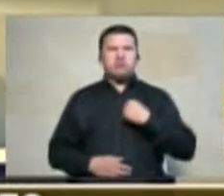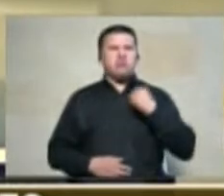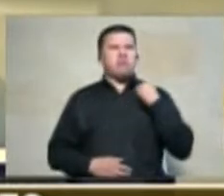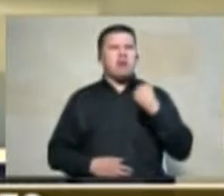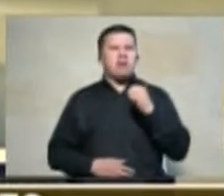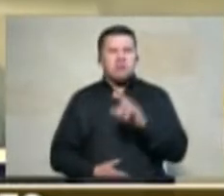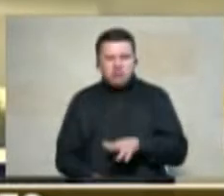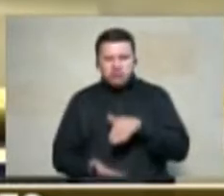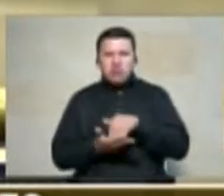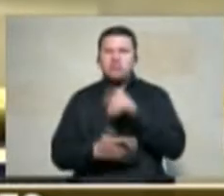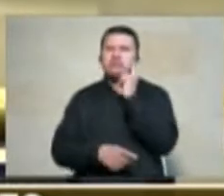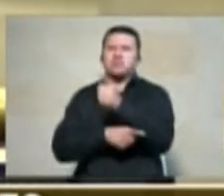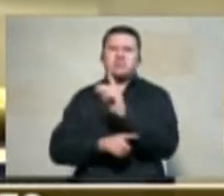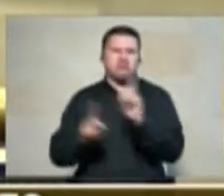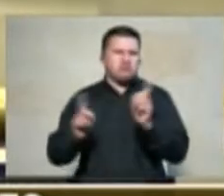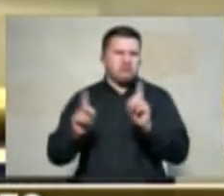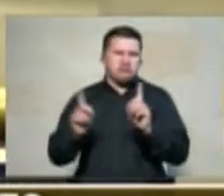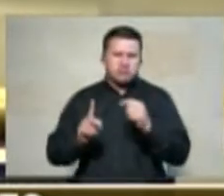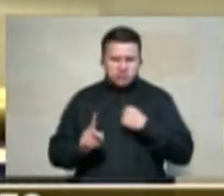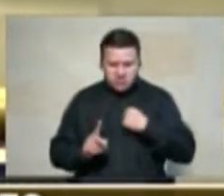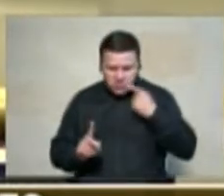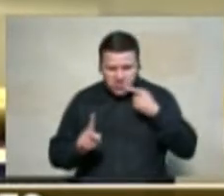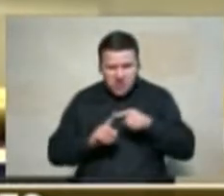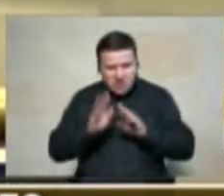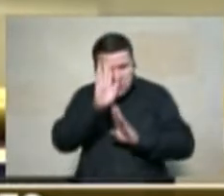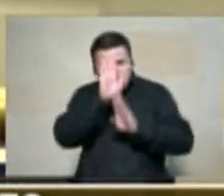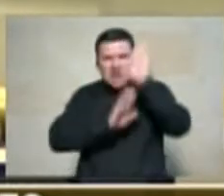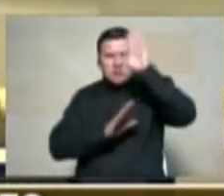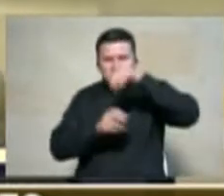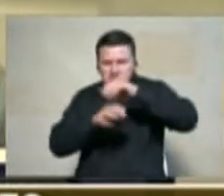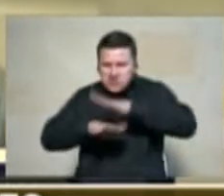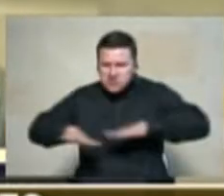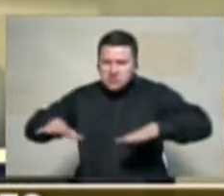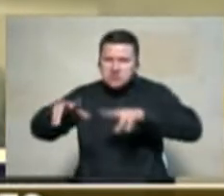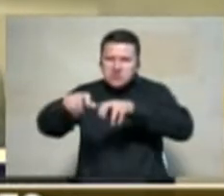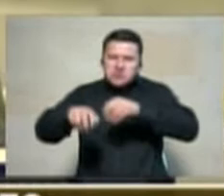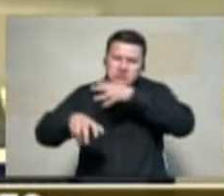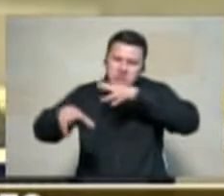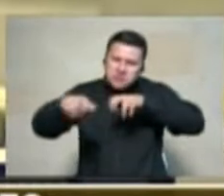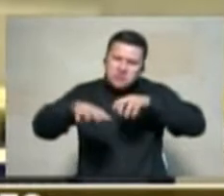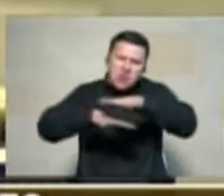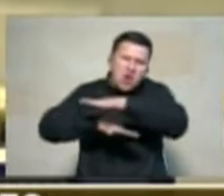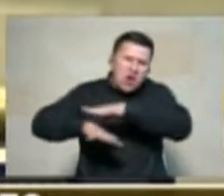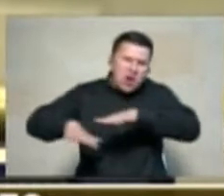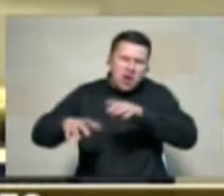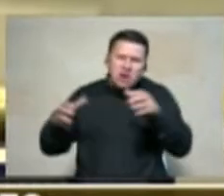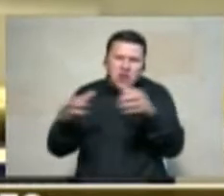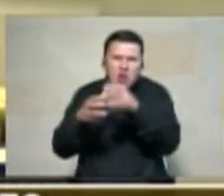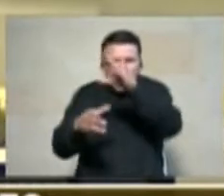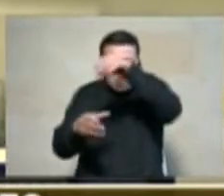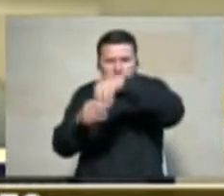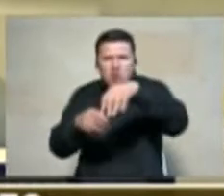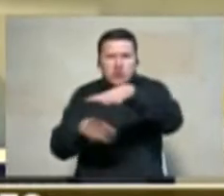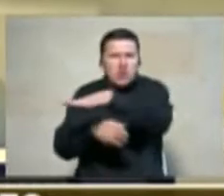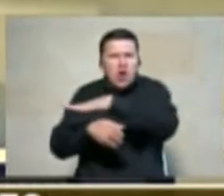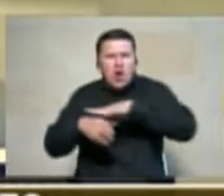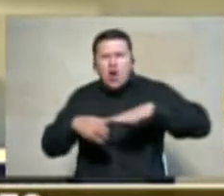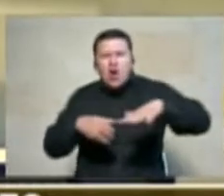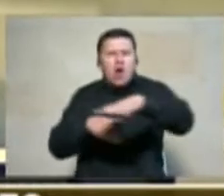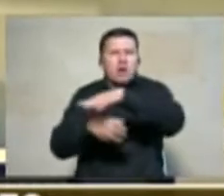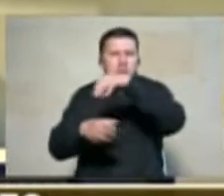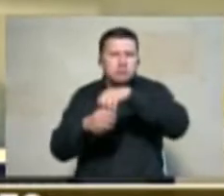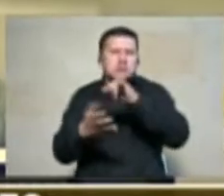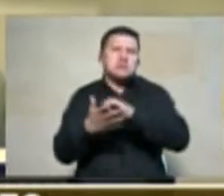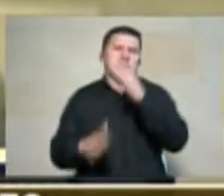con el desarrollo del sector rural con el desarrollo de todos los integrantes de ese sector porque como bien lo dice la